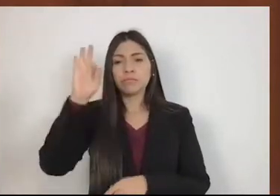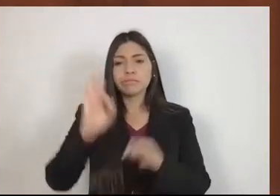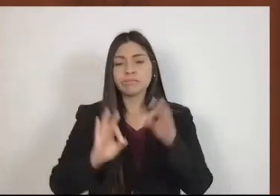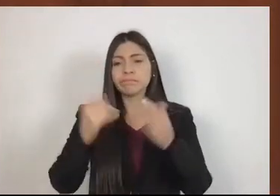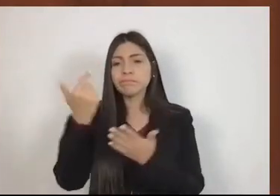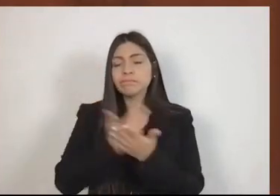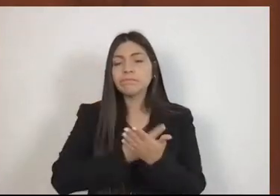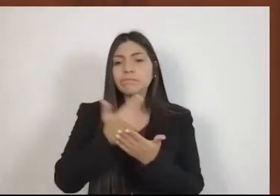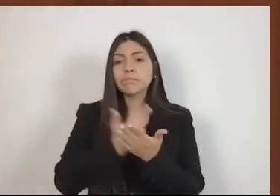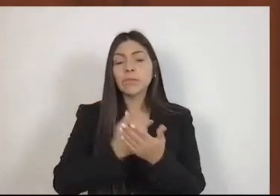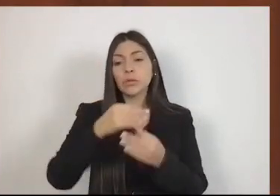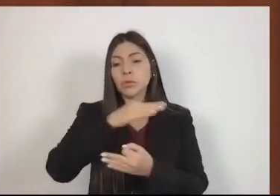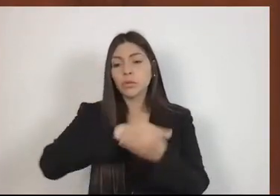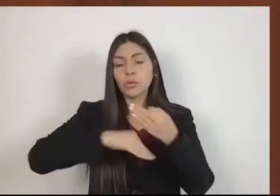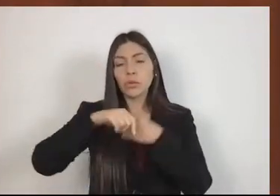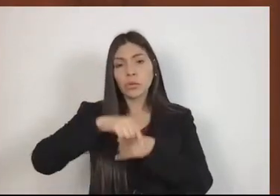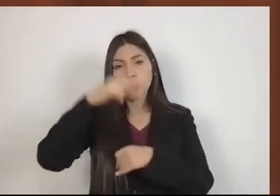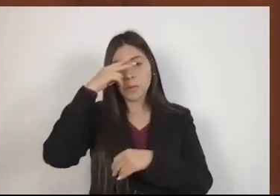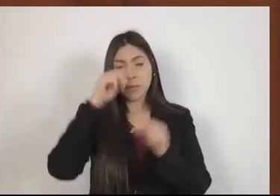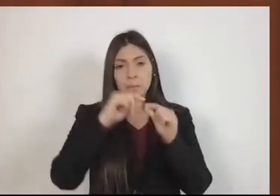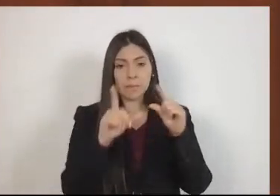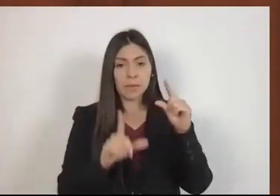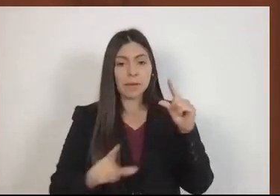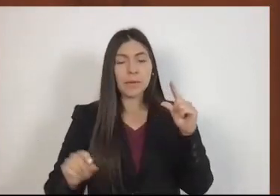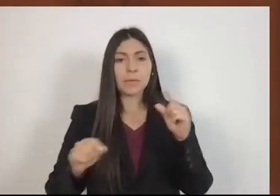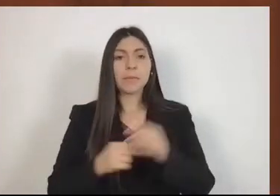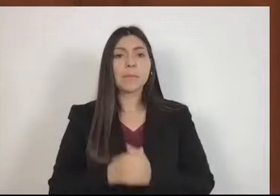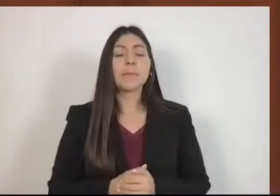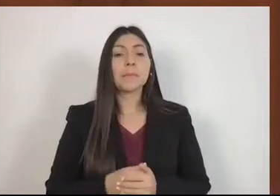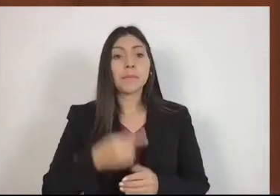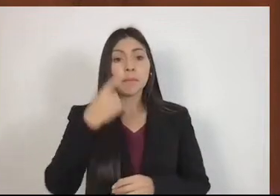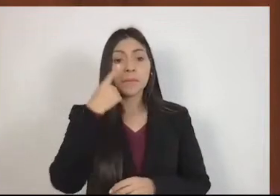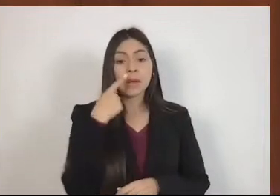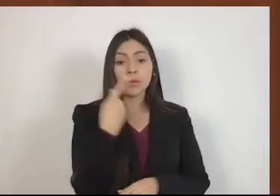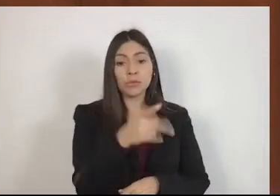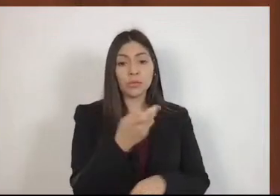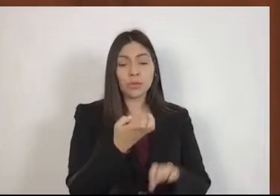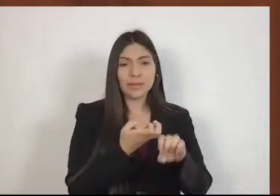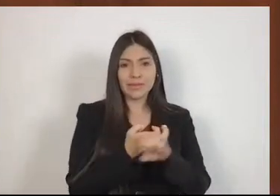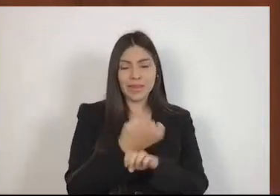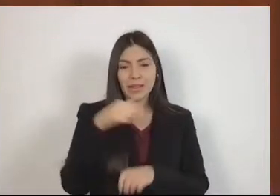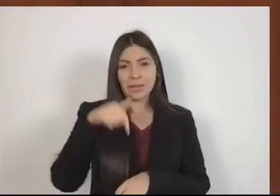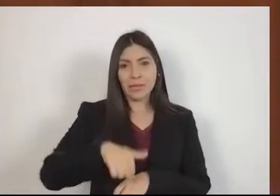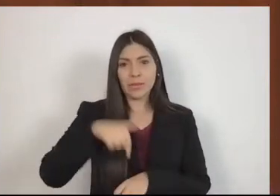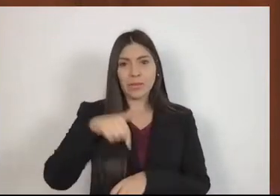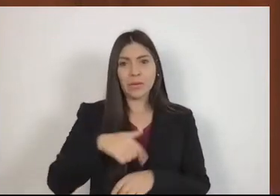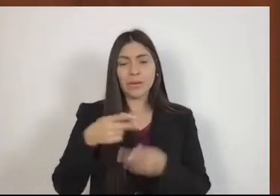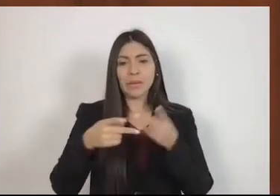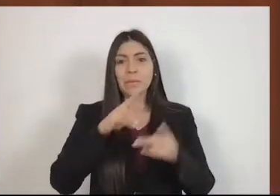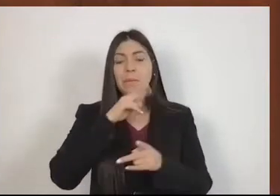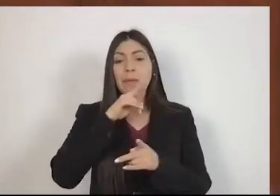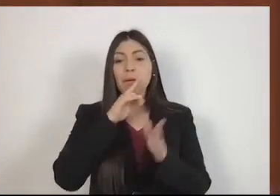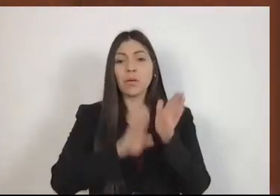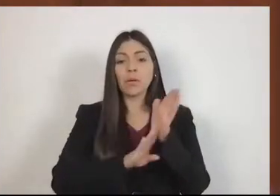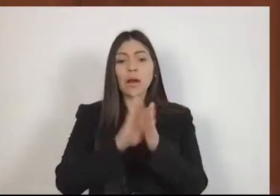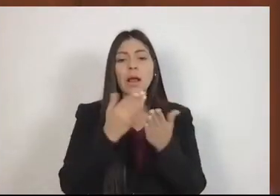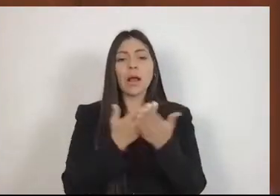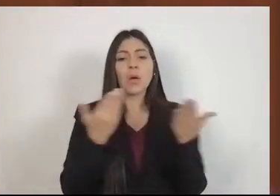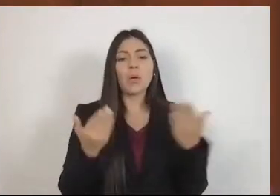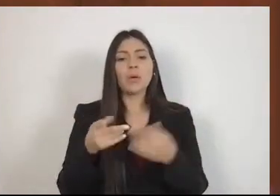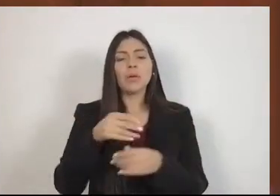consolidar el crecimiento agropecuario estatal, se ha implementado una estrategia integral de